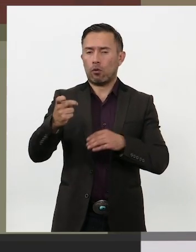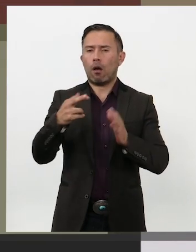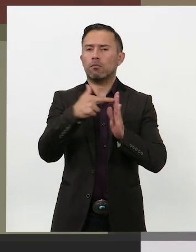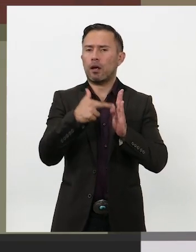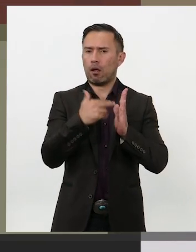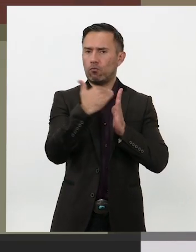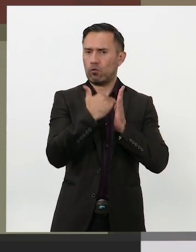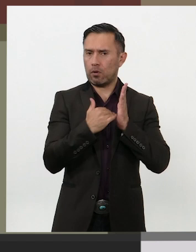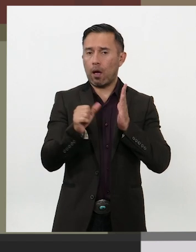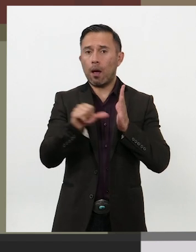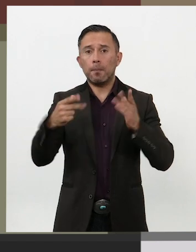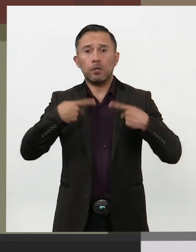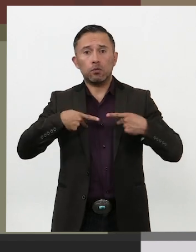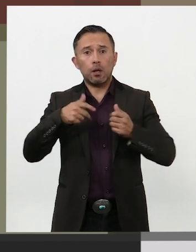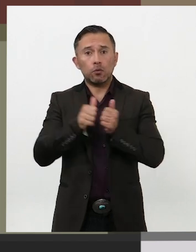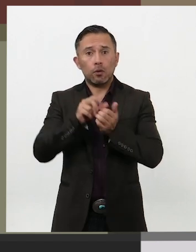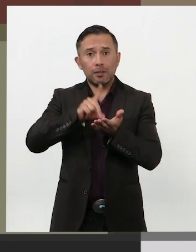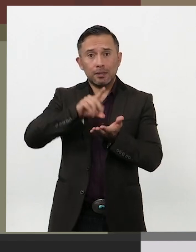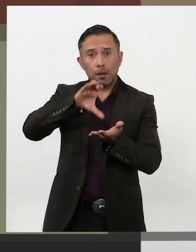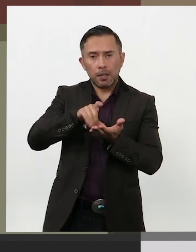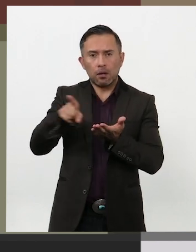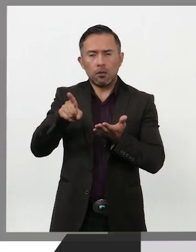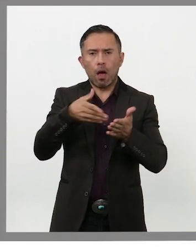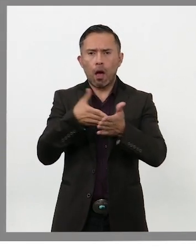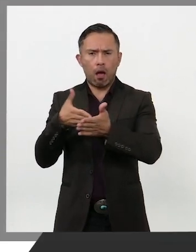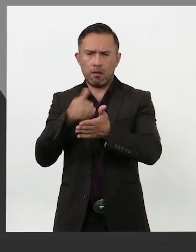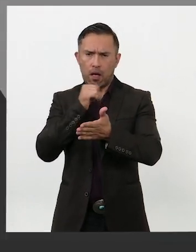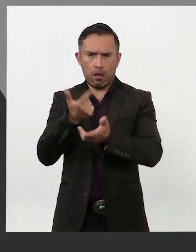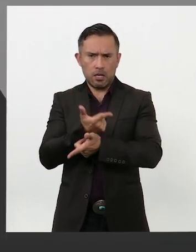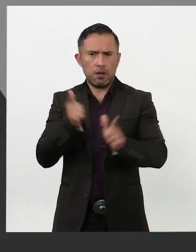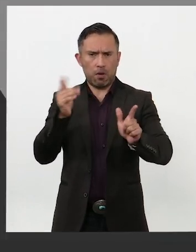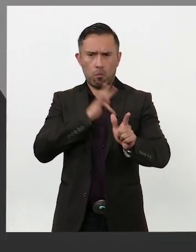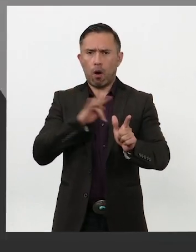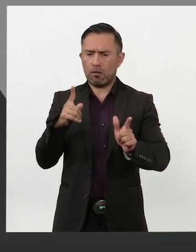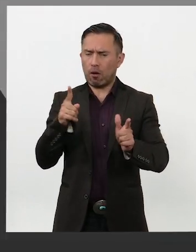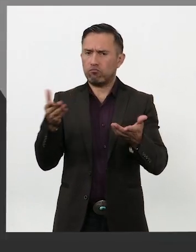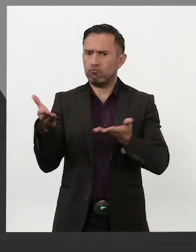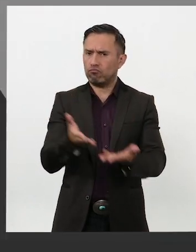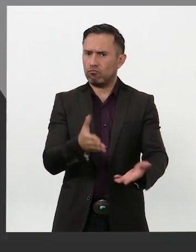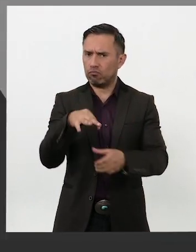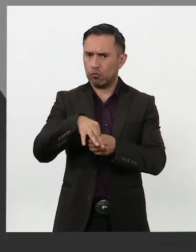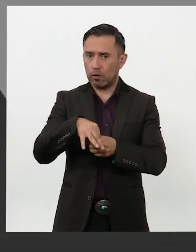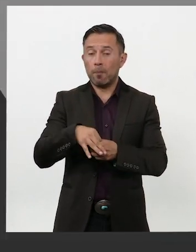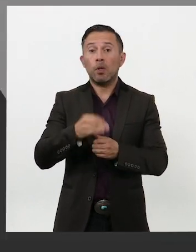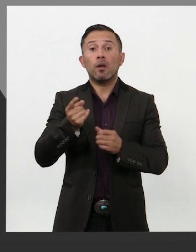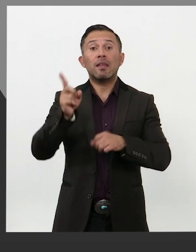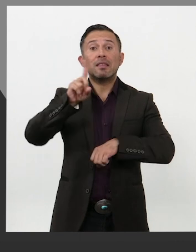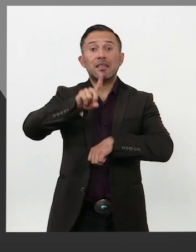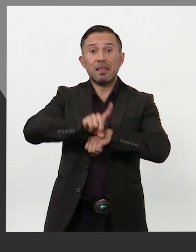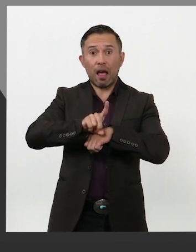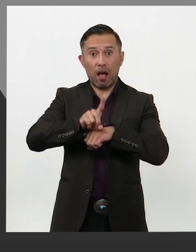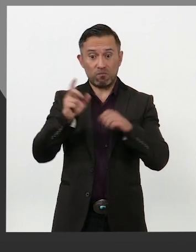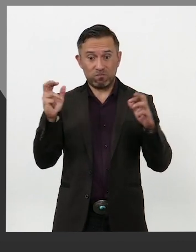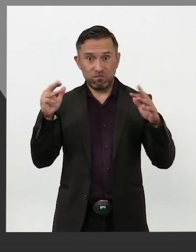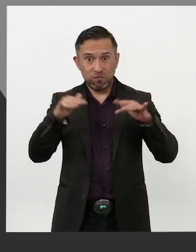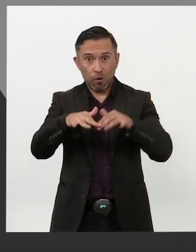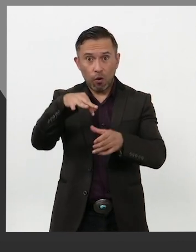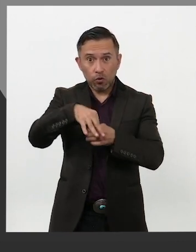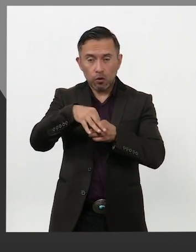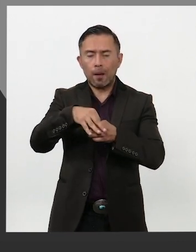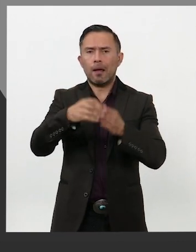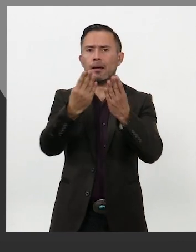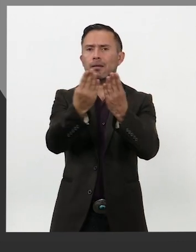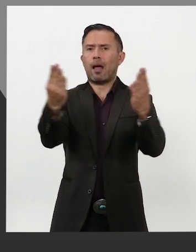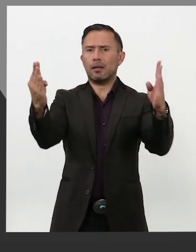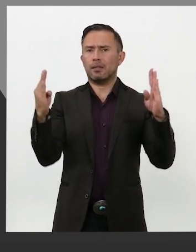alguna discapacidad lo hagan sin impedimentos. En primer lugar nos aseguramos de que, el día de la jornada electoral, las casillas